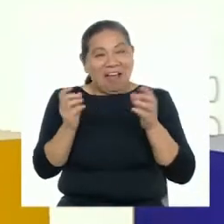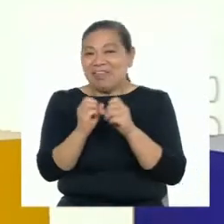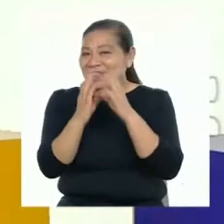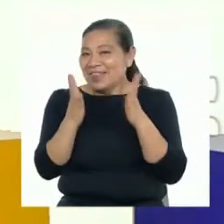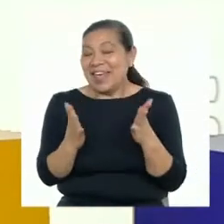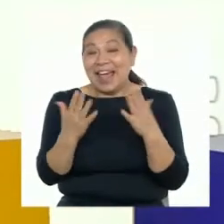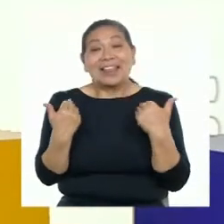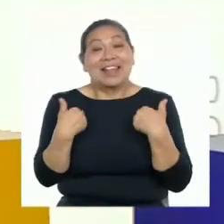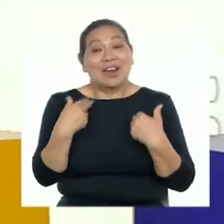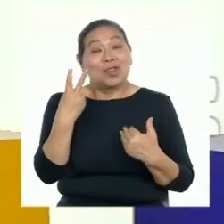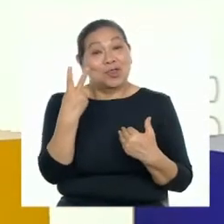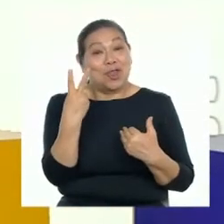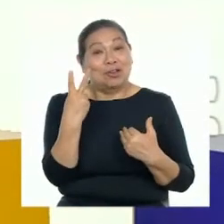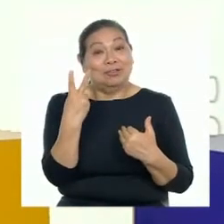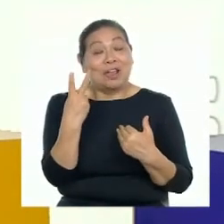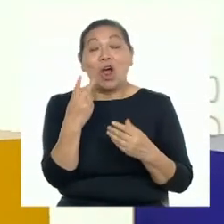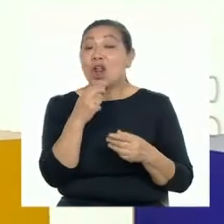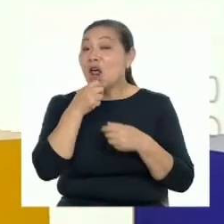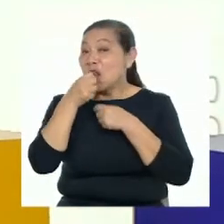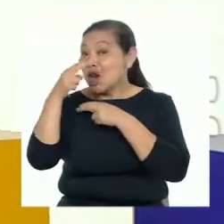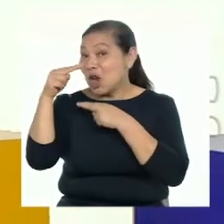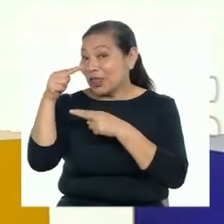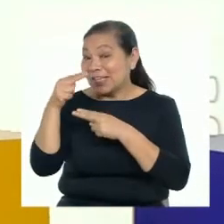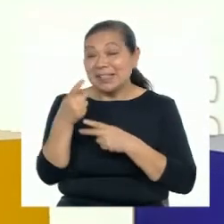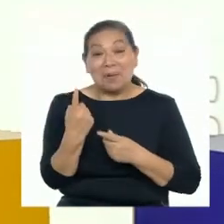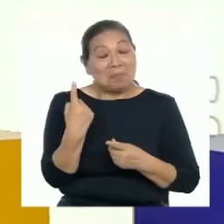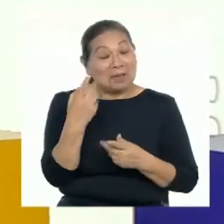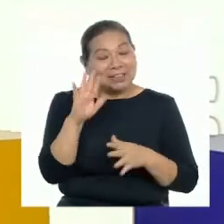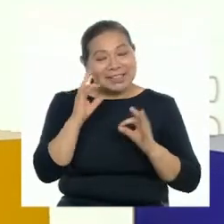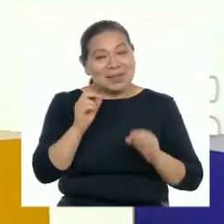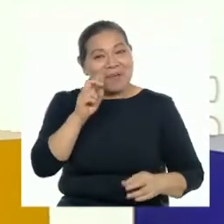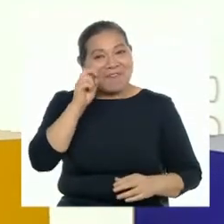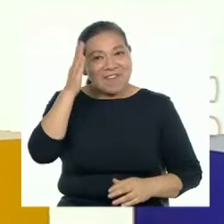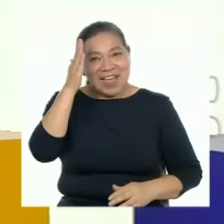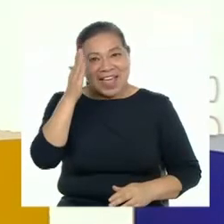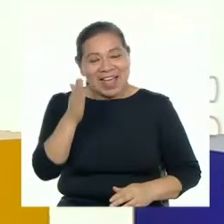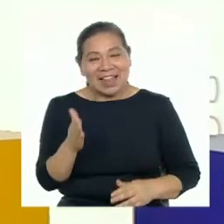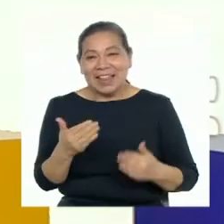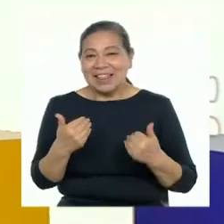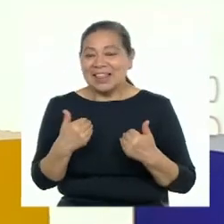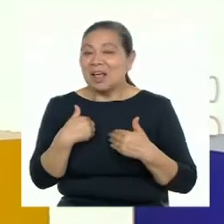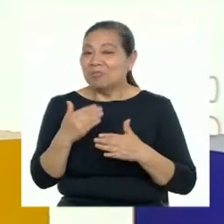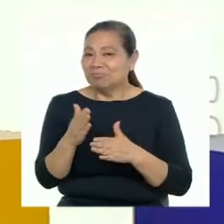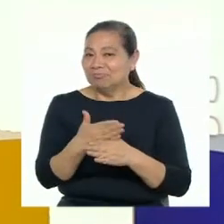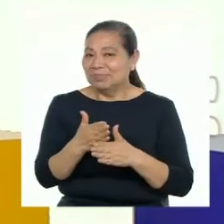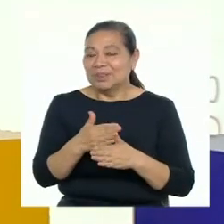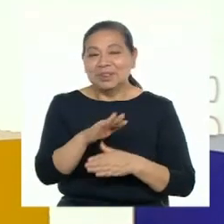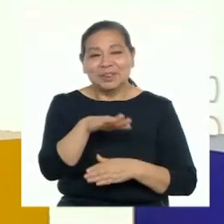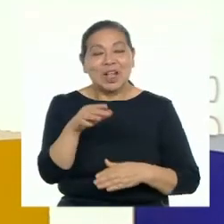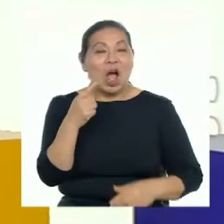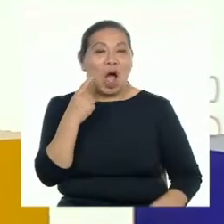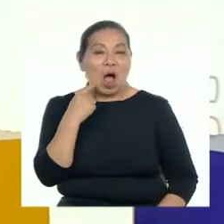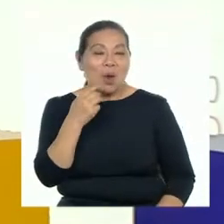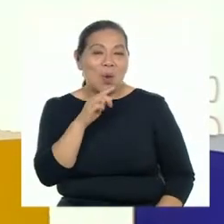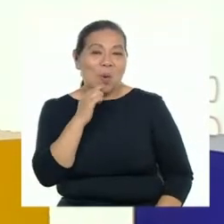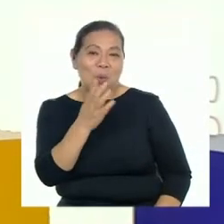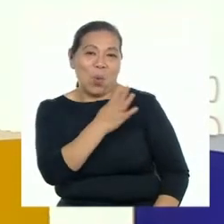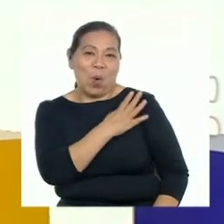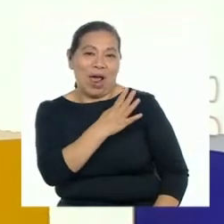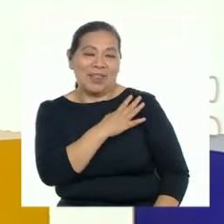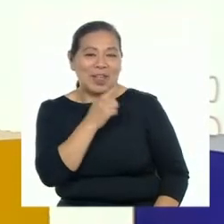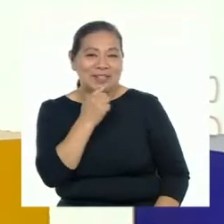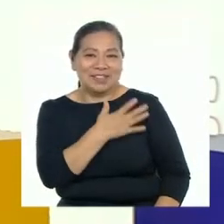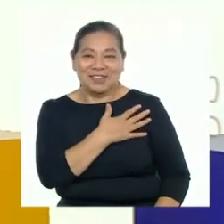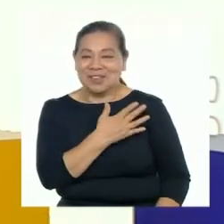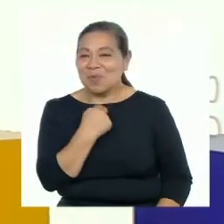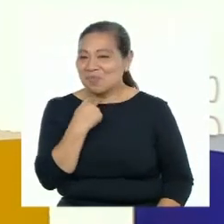día porque tenemos dos tremendas noticias. La primera, como todos los viernes, tendremos la participación de las chicas y chicos de cuarto de secundaria